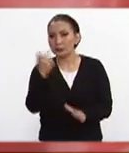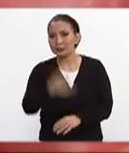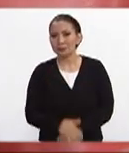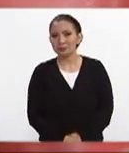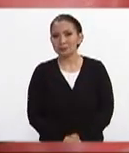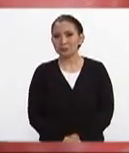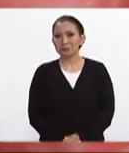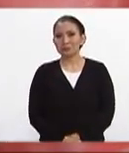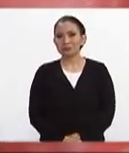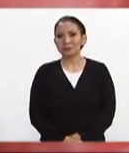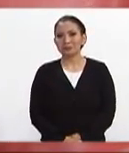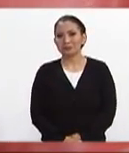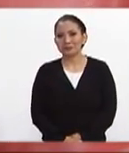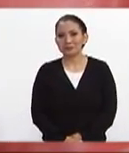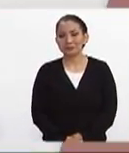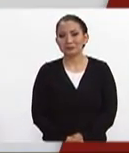vez?